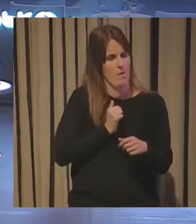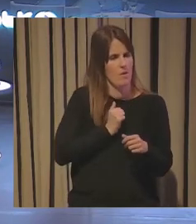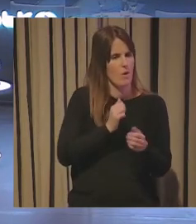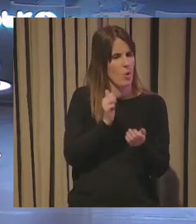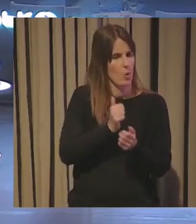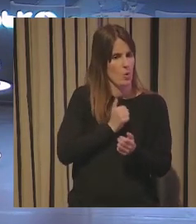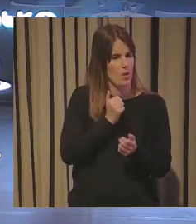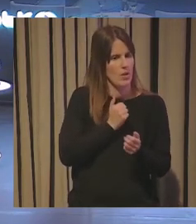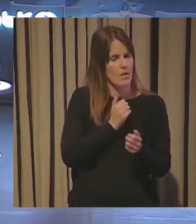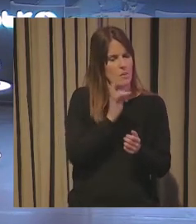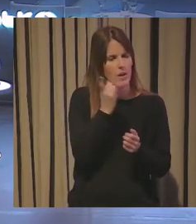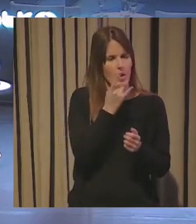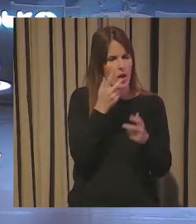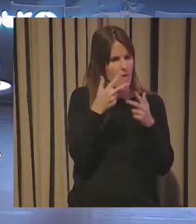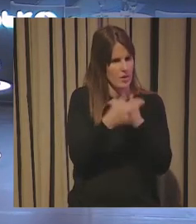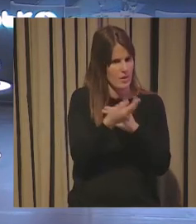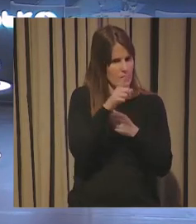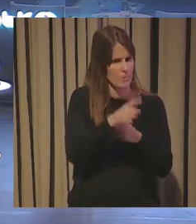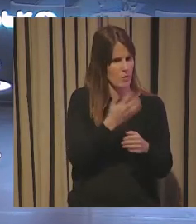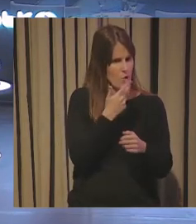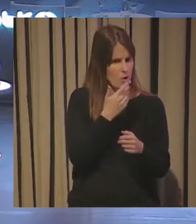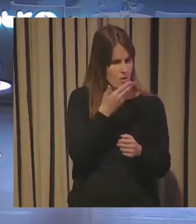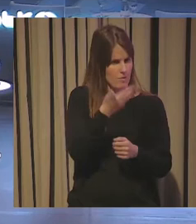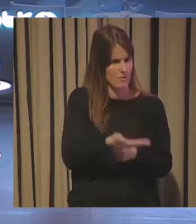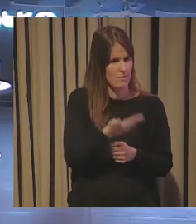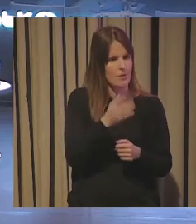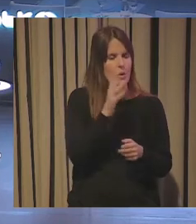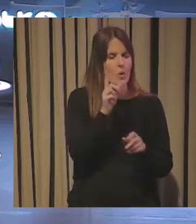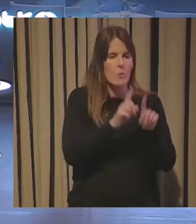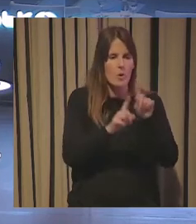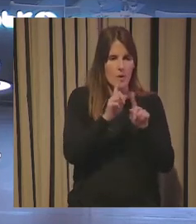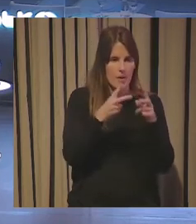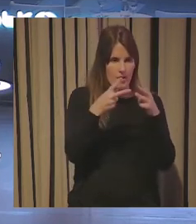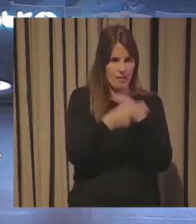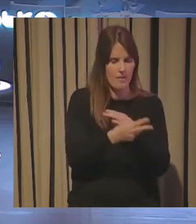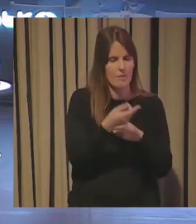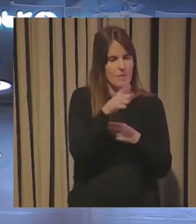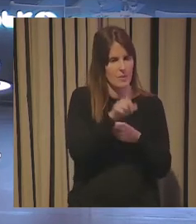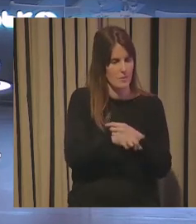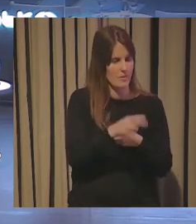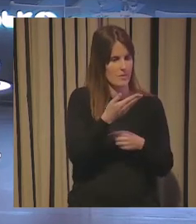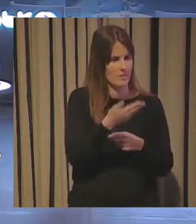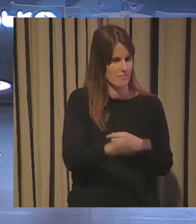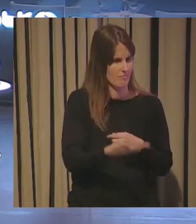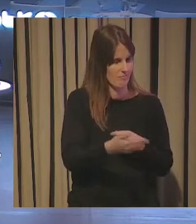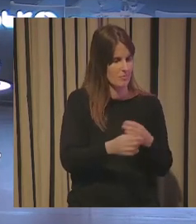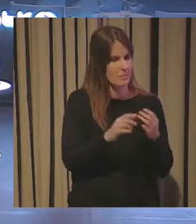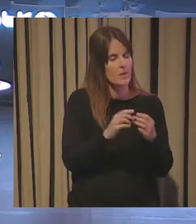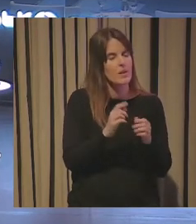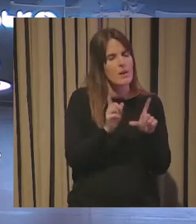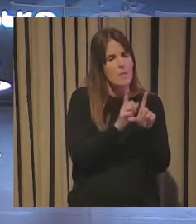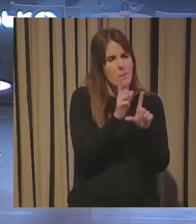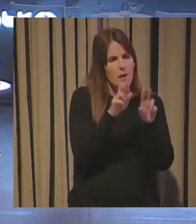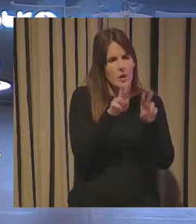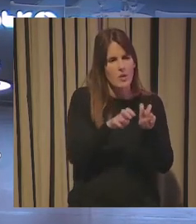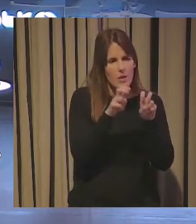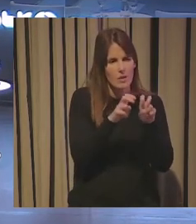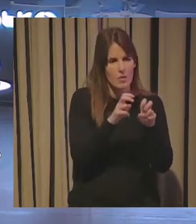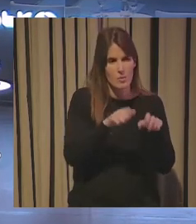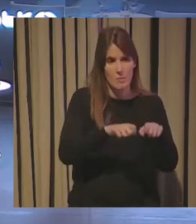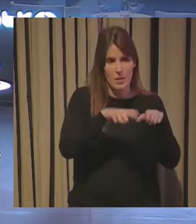oportunidad de evitar errores, ¿no? Adelantarnos a esos problemas. El mapa de innovación realmente nace aproximadamente en